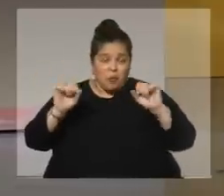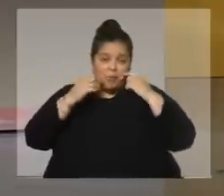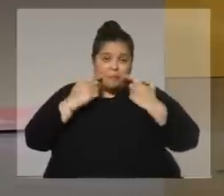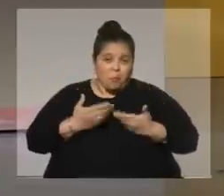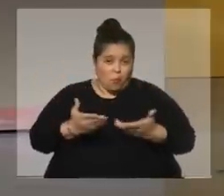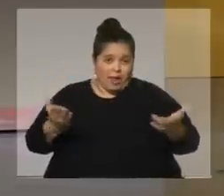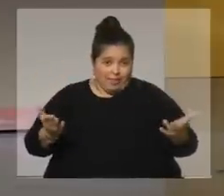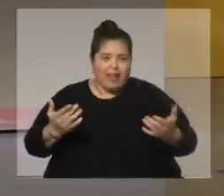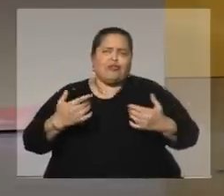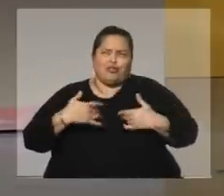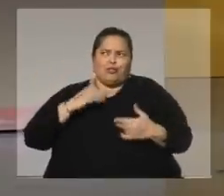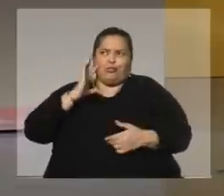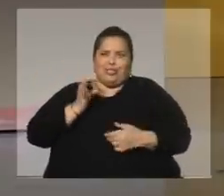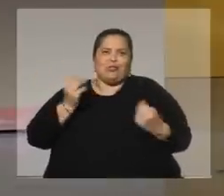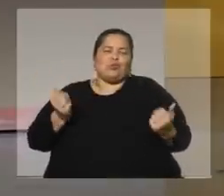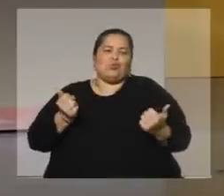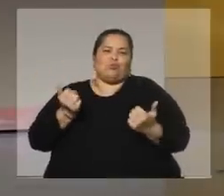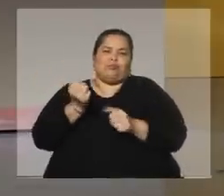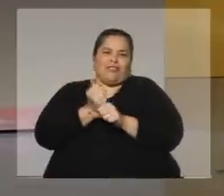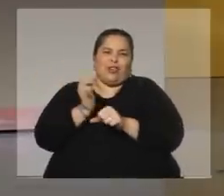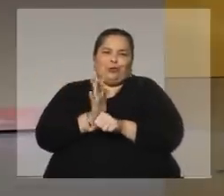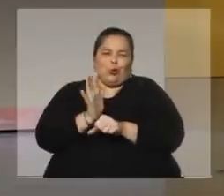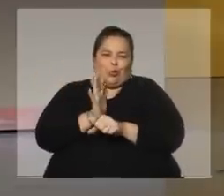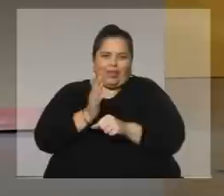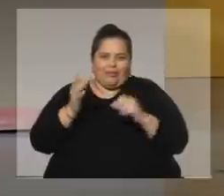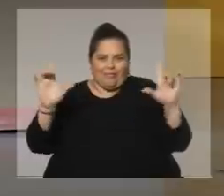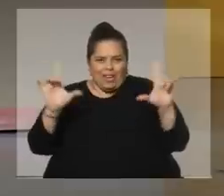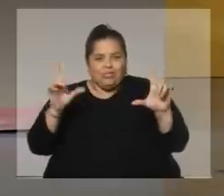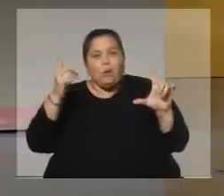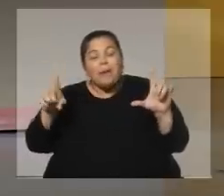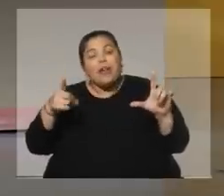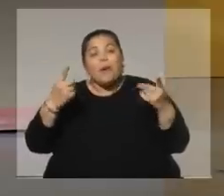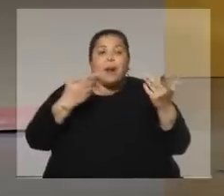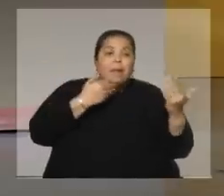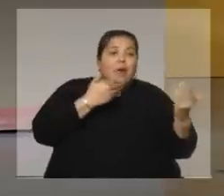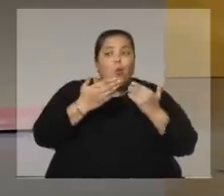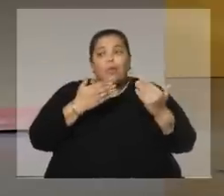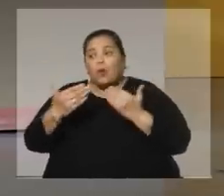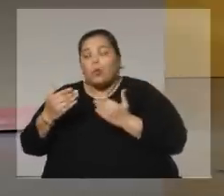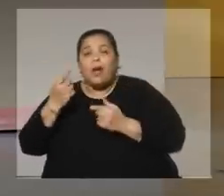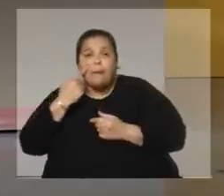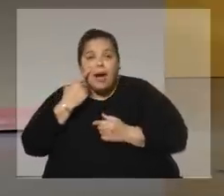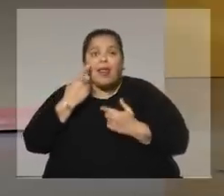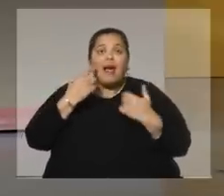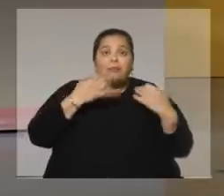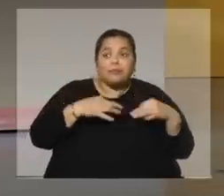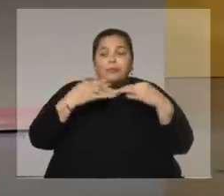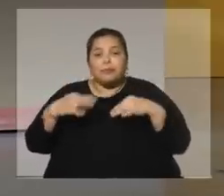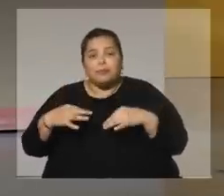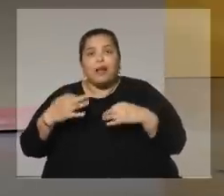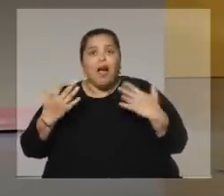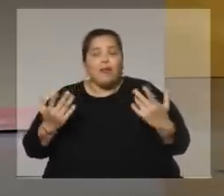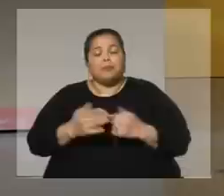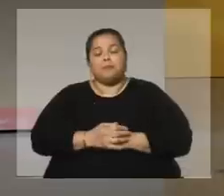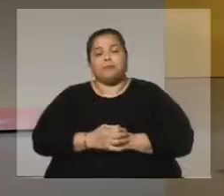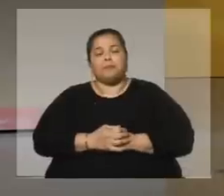porque no olvido que estoy haciendo un show de televisión, conocer a los protagonistas para estar o no de acuerdo, afiliar o no a cada uno